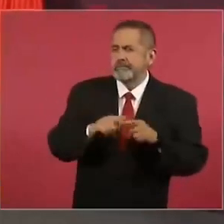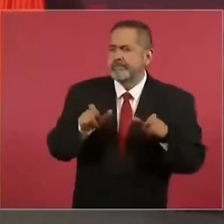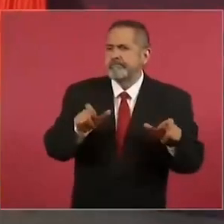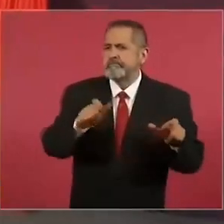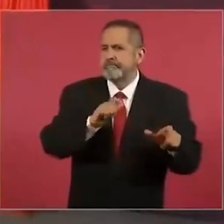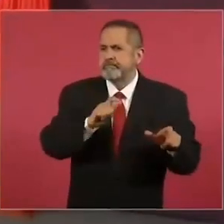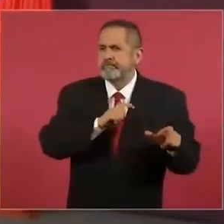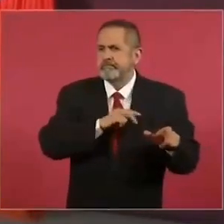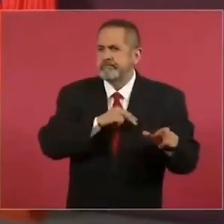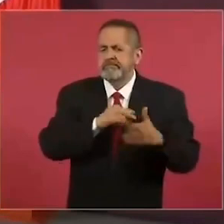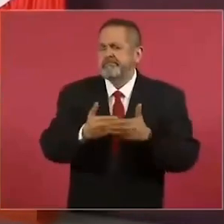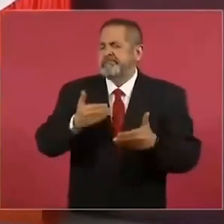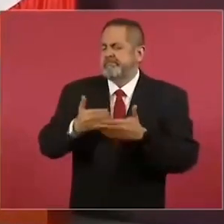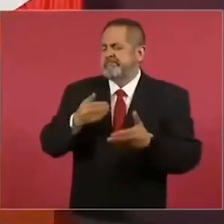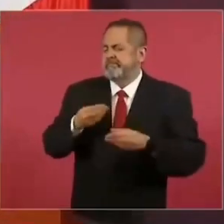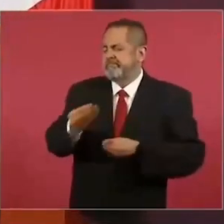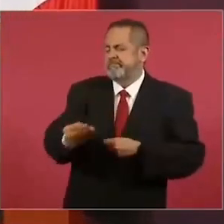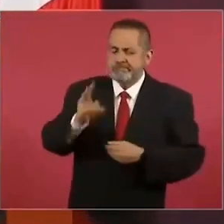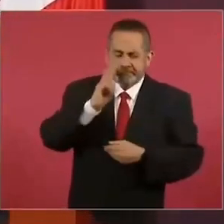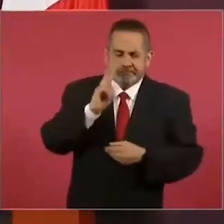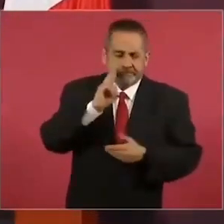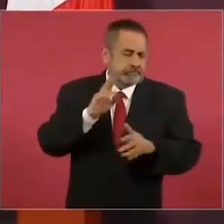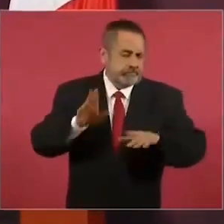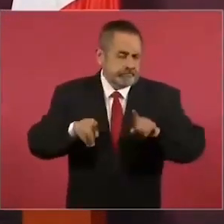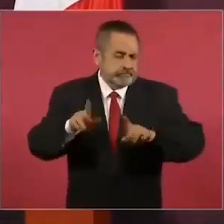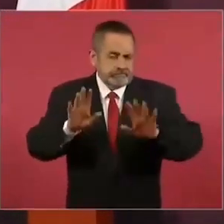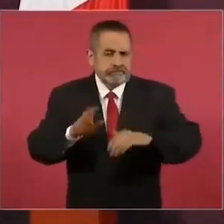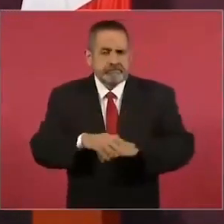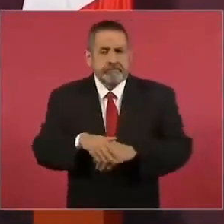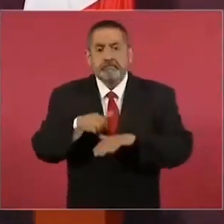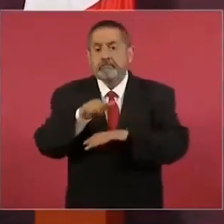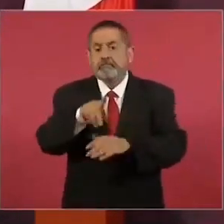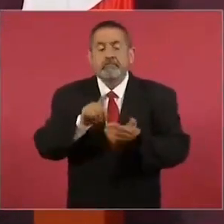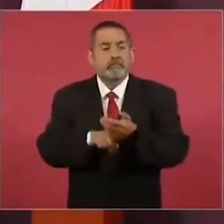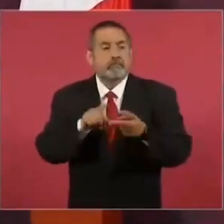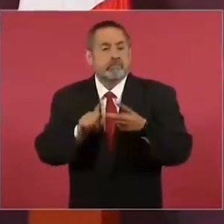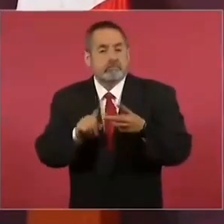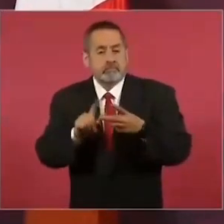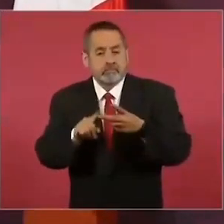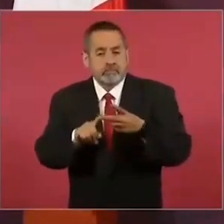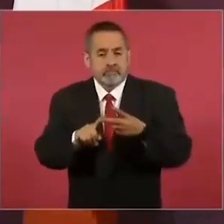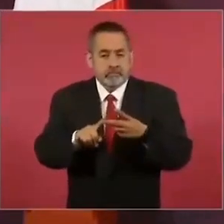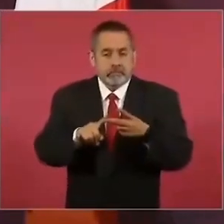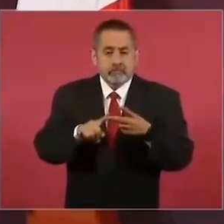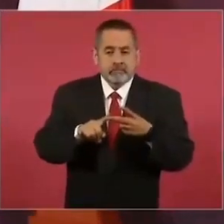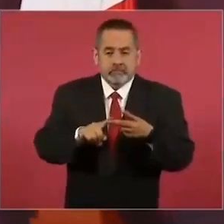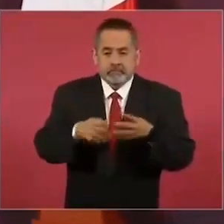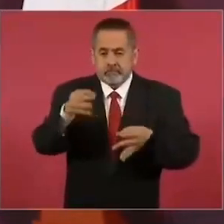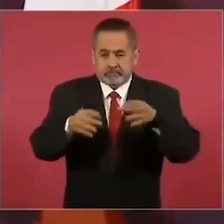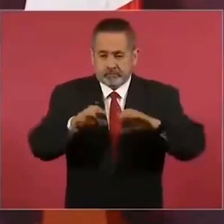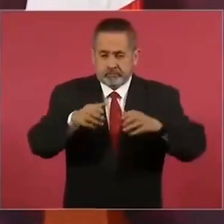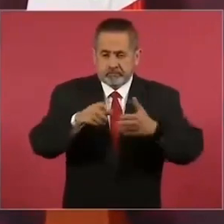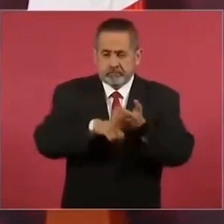antes, pero la judicial, el plan integral para que